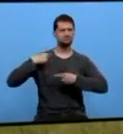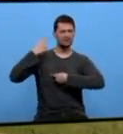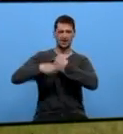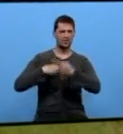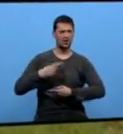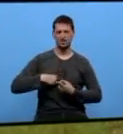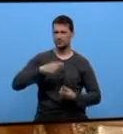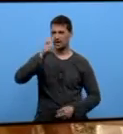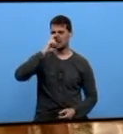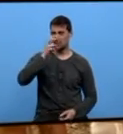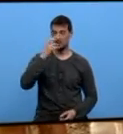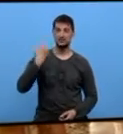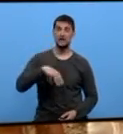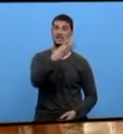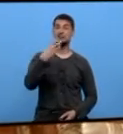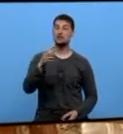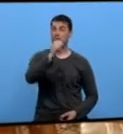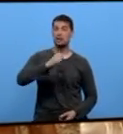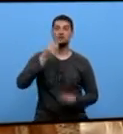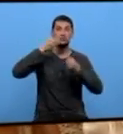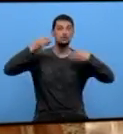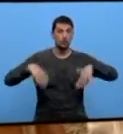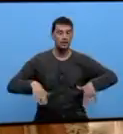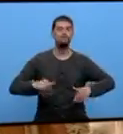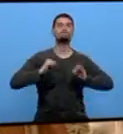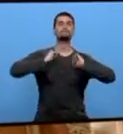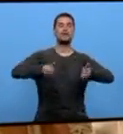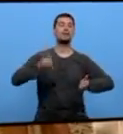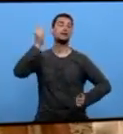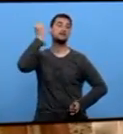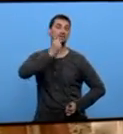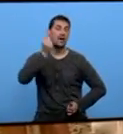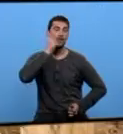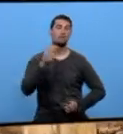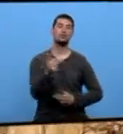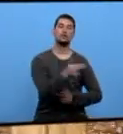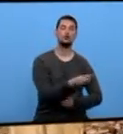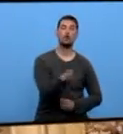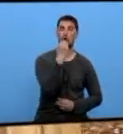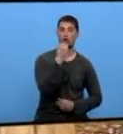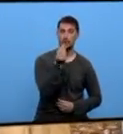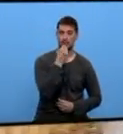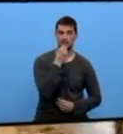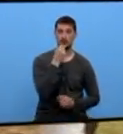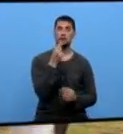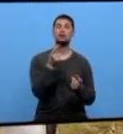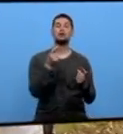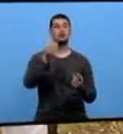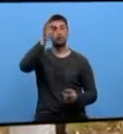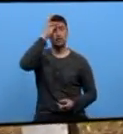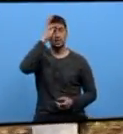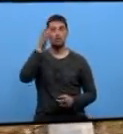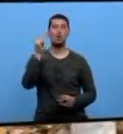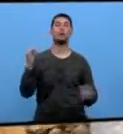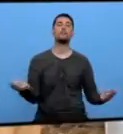con máis de tres séculos de historia. A cita comezará o sábado cunha degustación de troitas e xamón. O domingo haberá mercado e